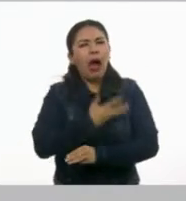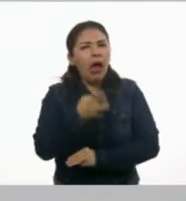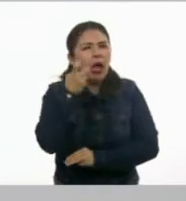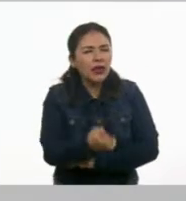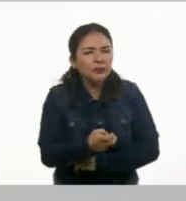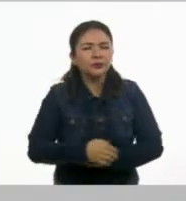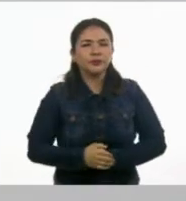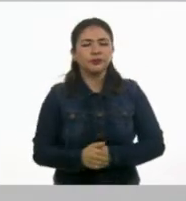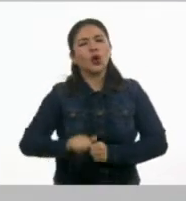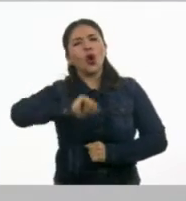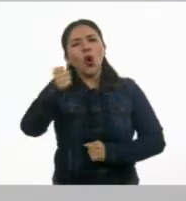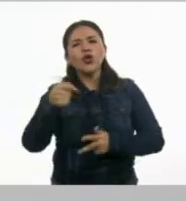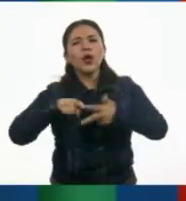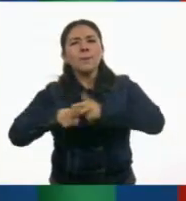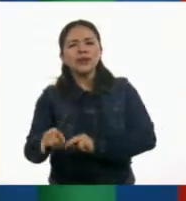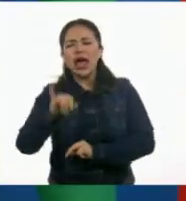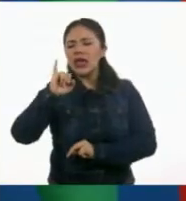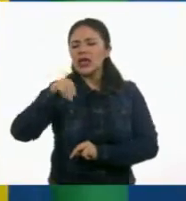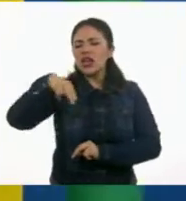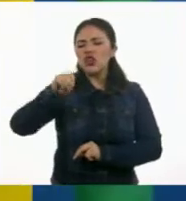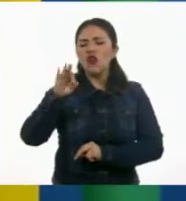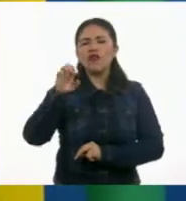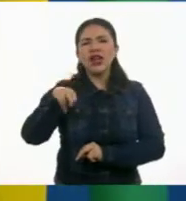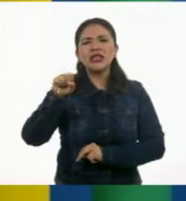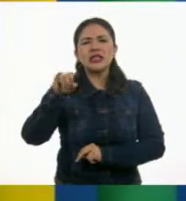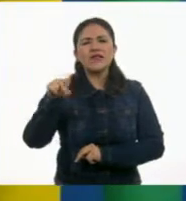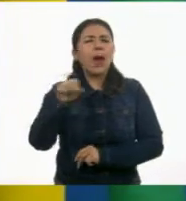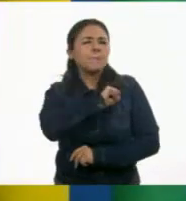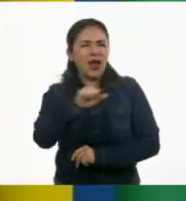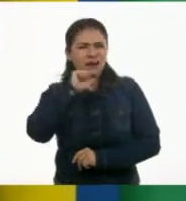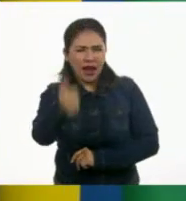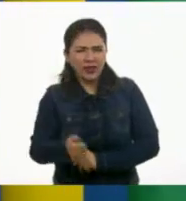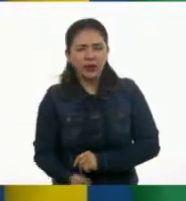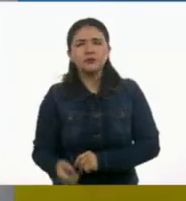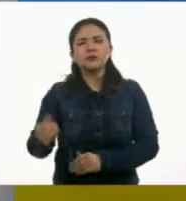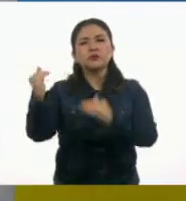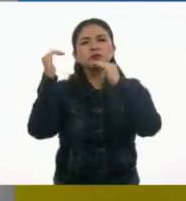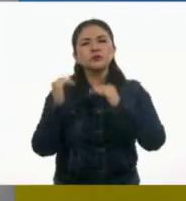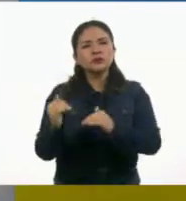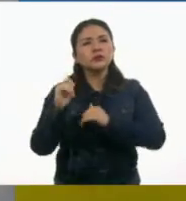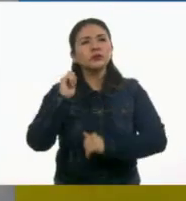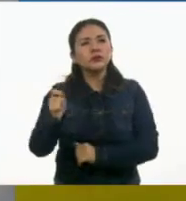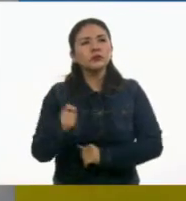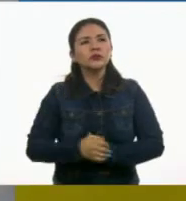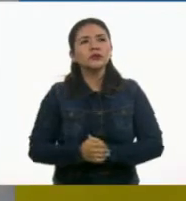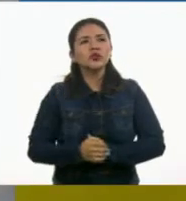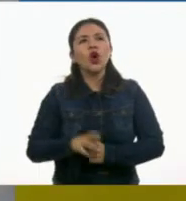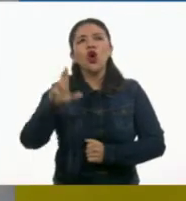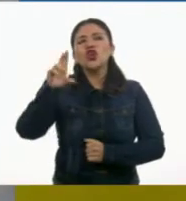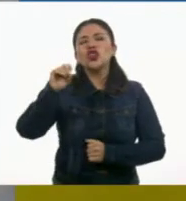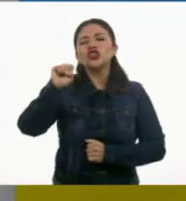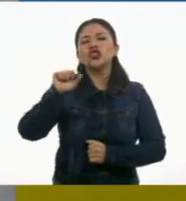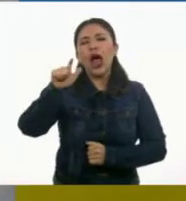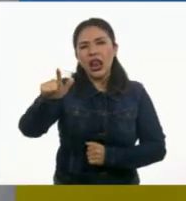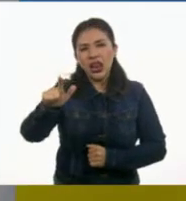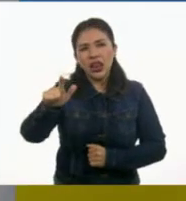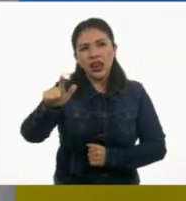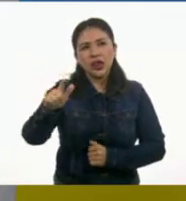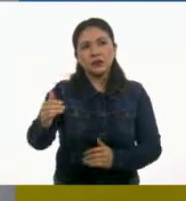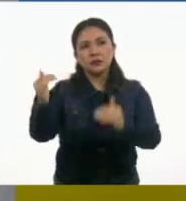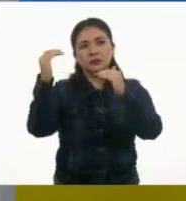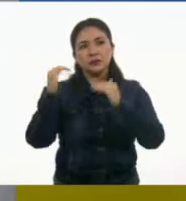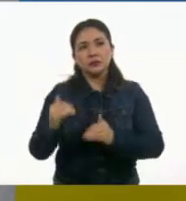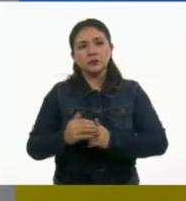inofensiva, si se trata de una ramita de rábano o de rosal, se puede dejar